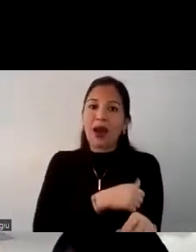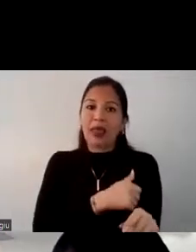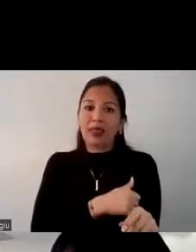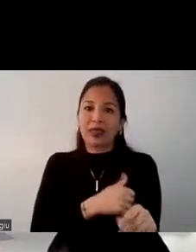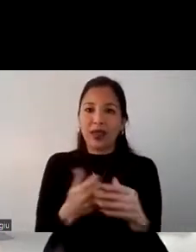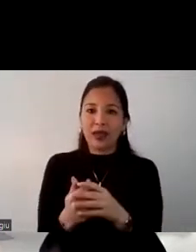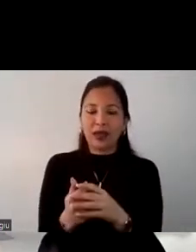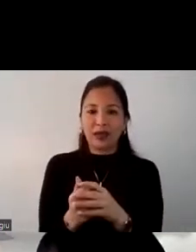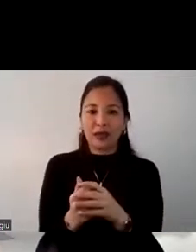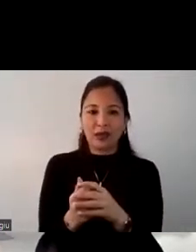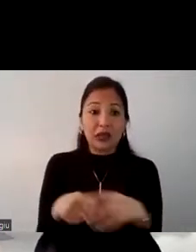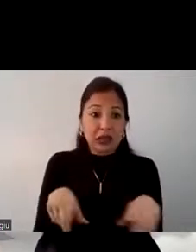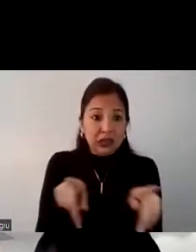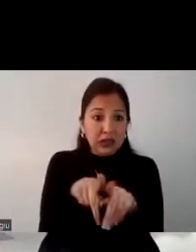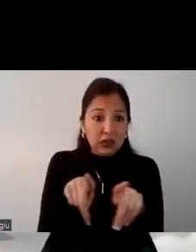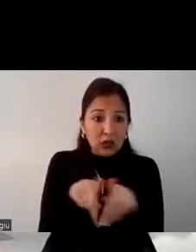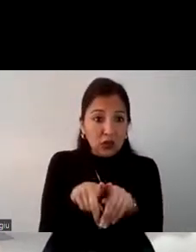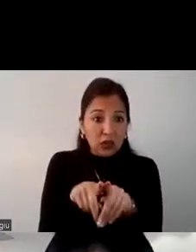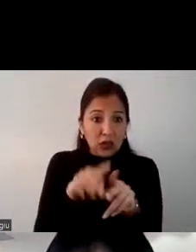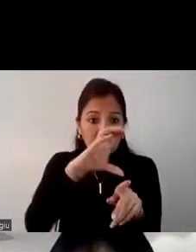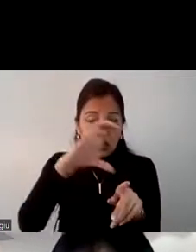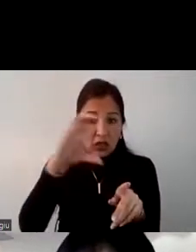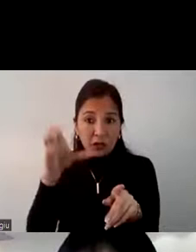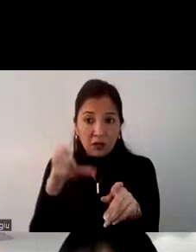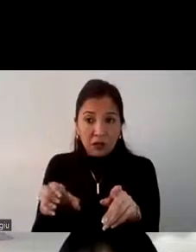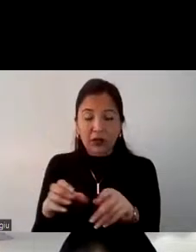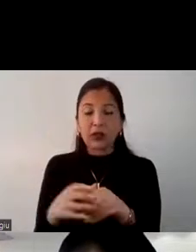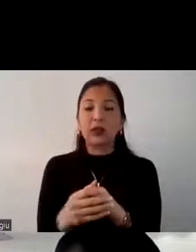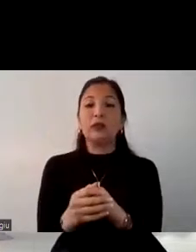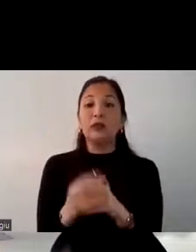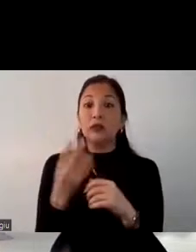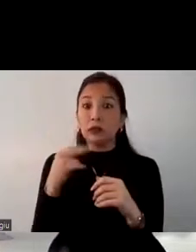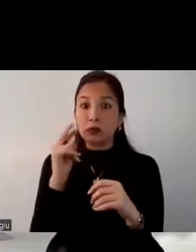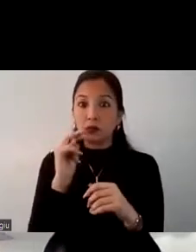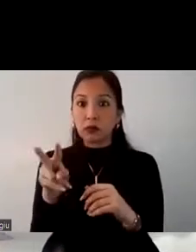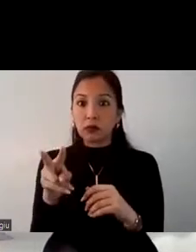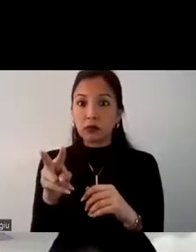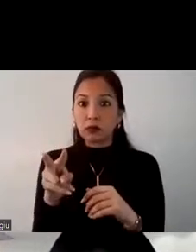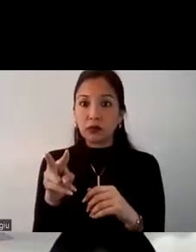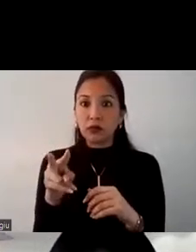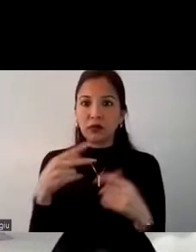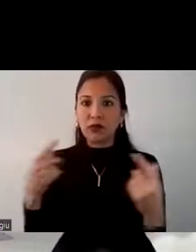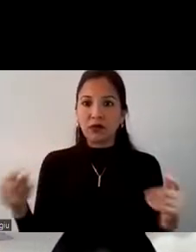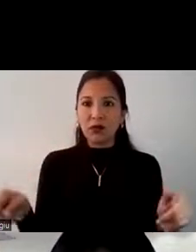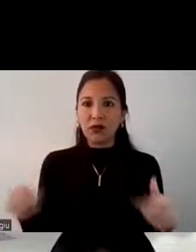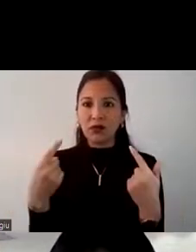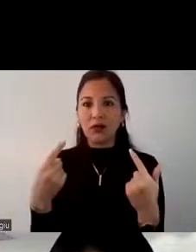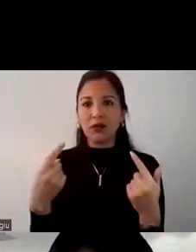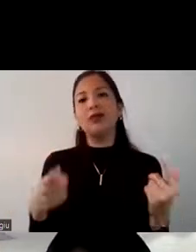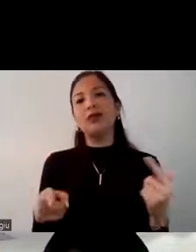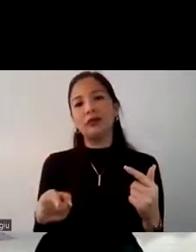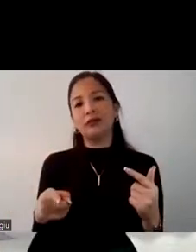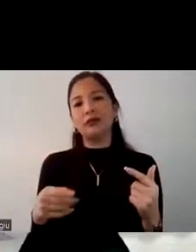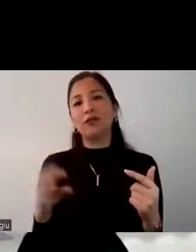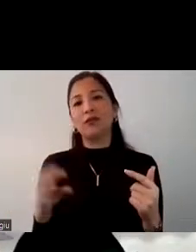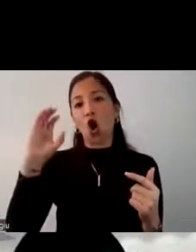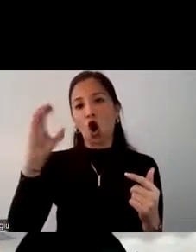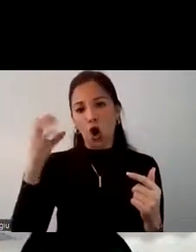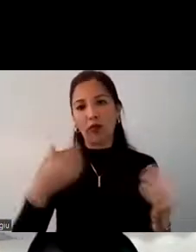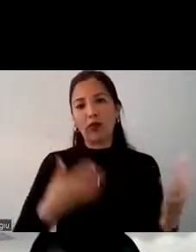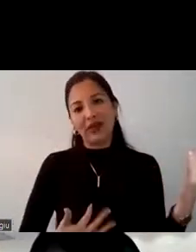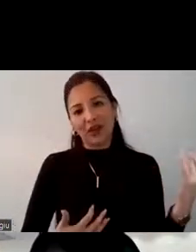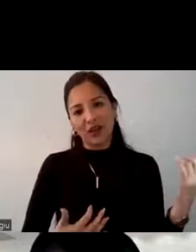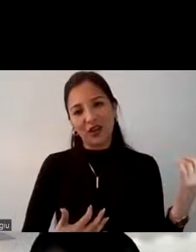nuevamente como lo vimos en el mapa de percepción nos damos cuenta que nuestros competidores directos vienen a ser Colombia y México